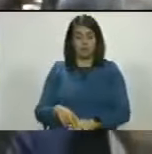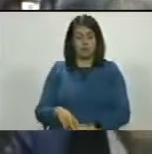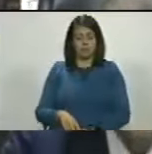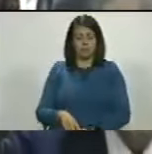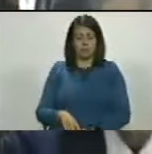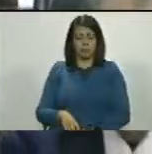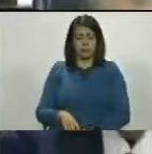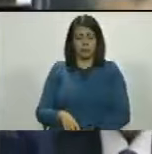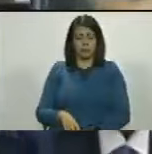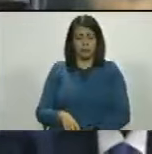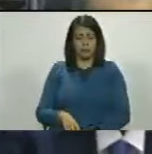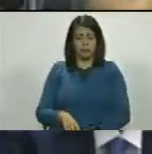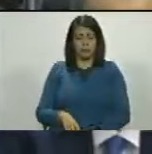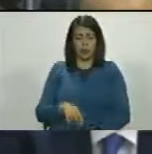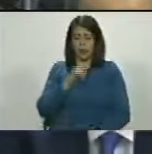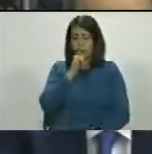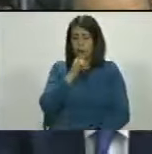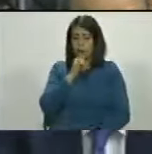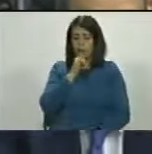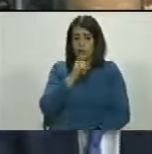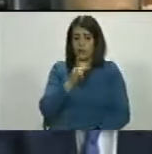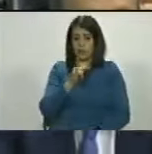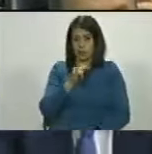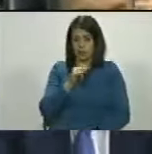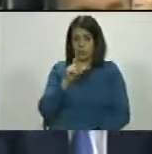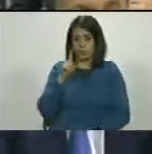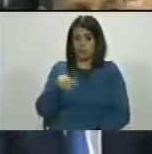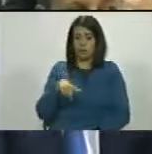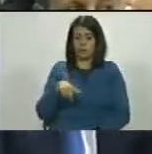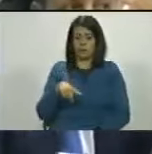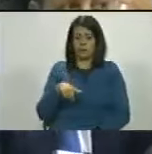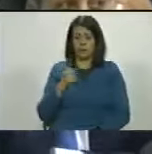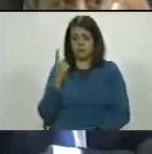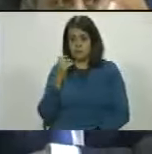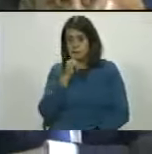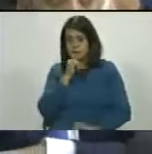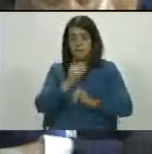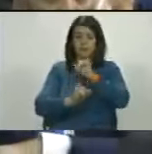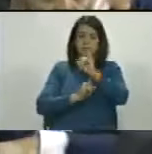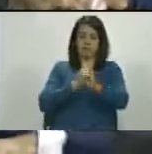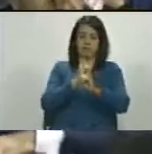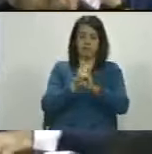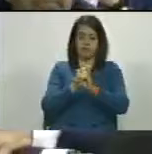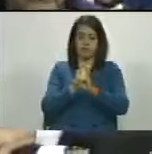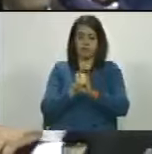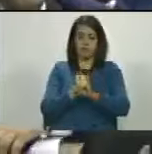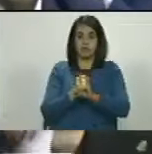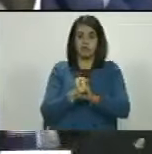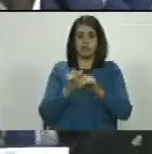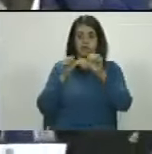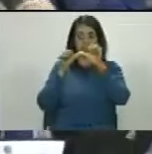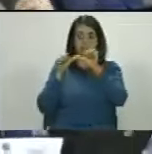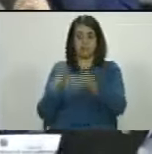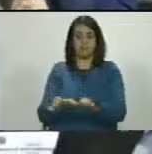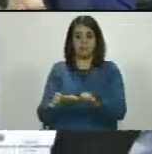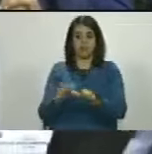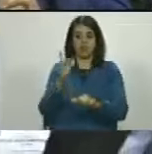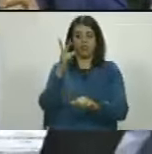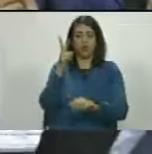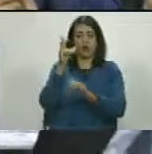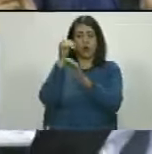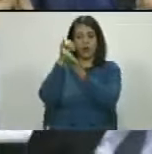medios de información o desinformación internacionales que se instalaban dos